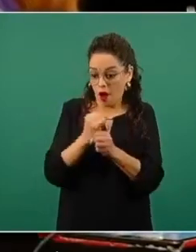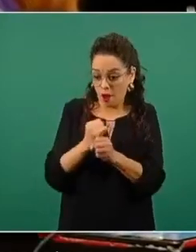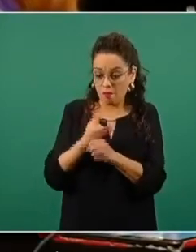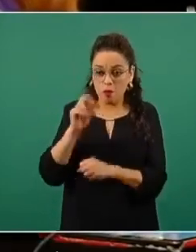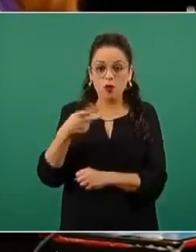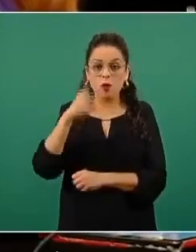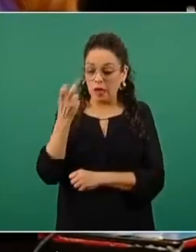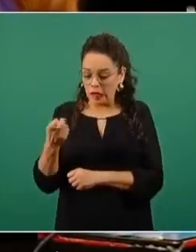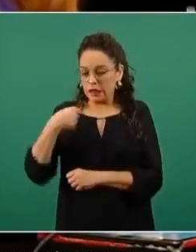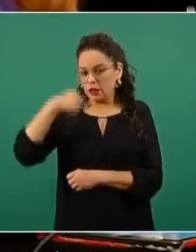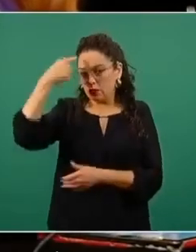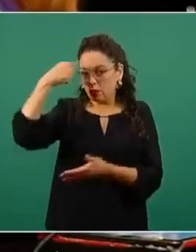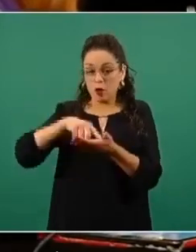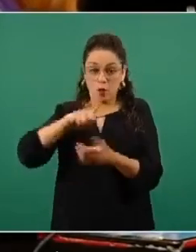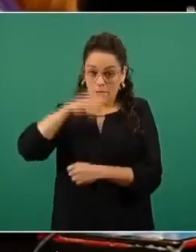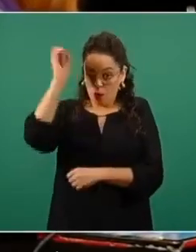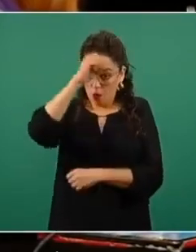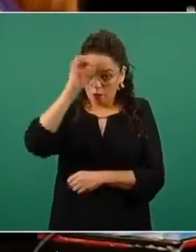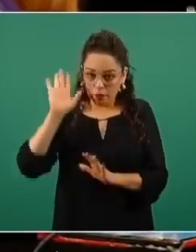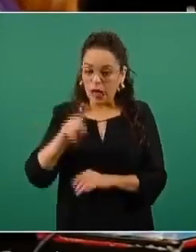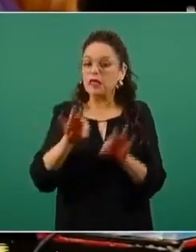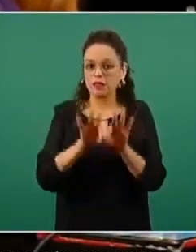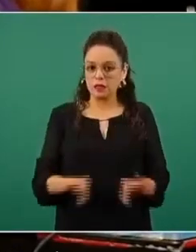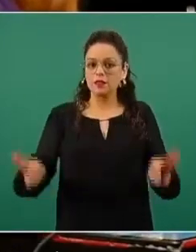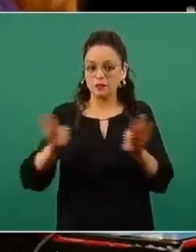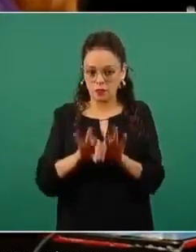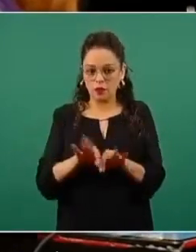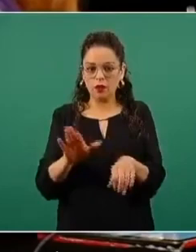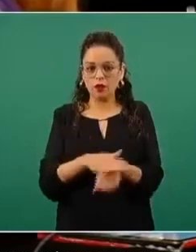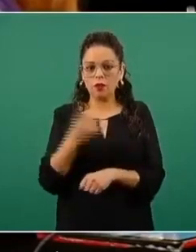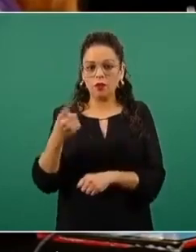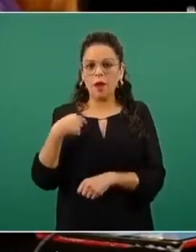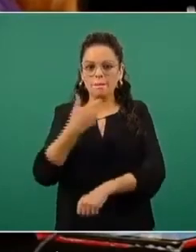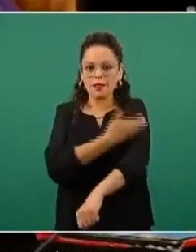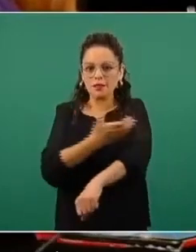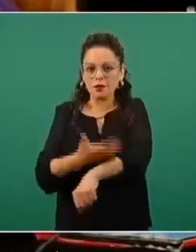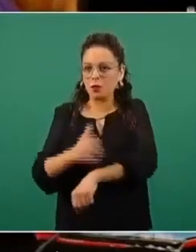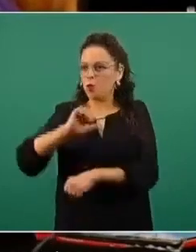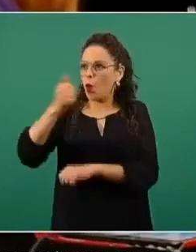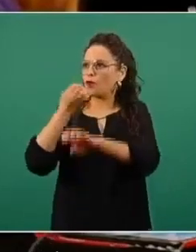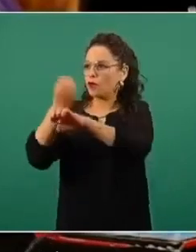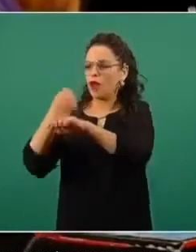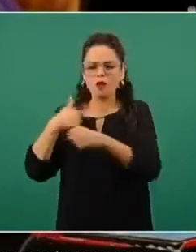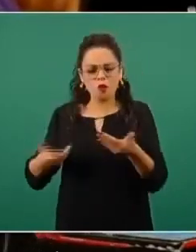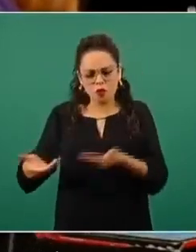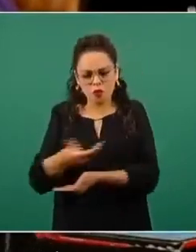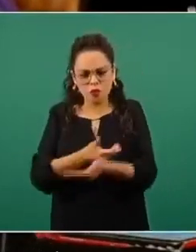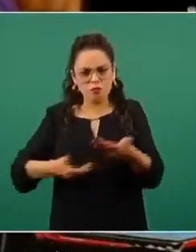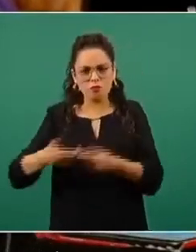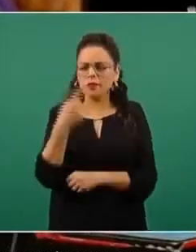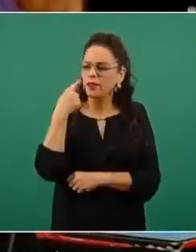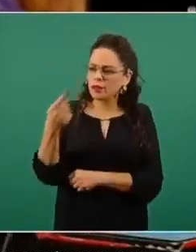importante, porque hoy, intercambiando puntos de vista con compañeros colegas de otros estados para ver cómo están haciendo la